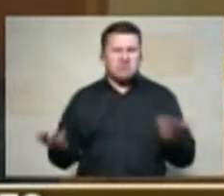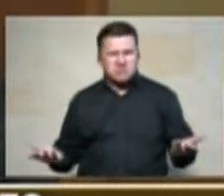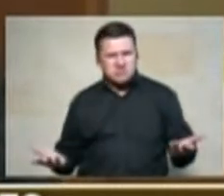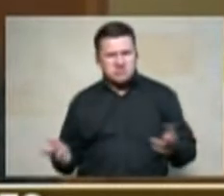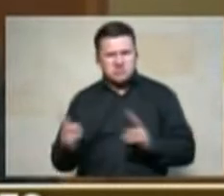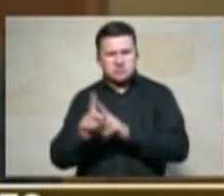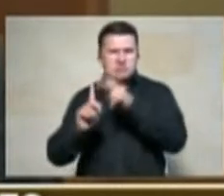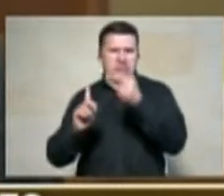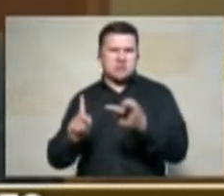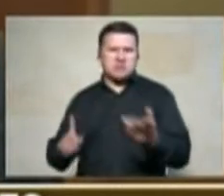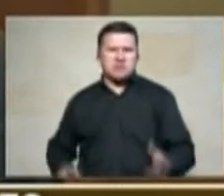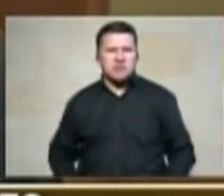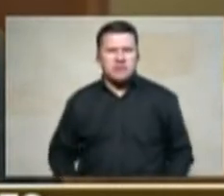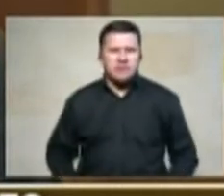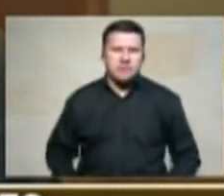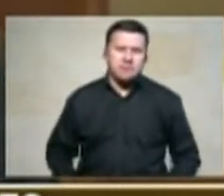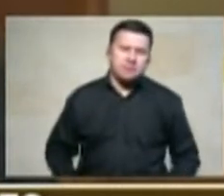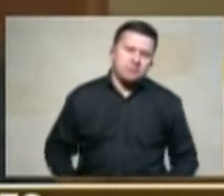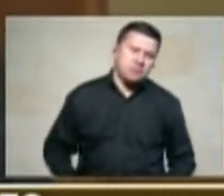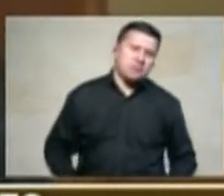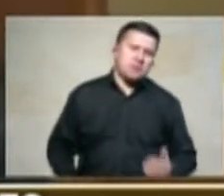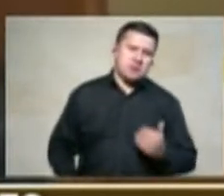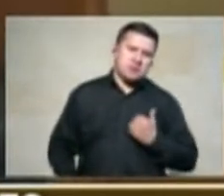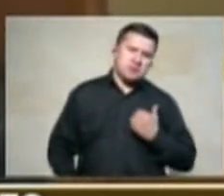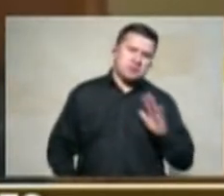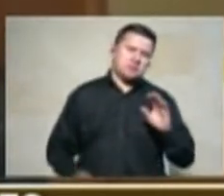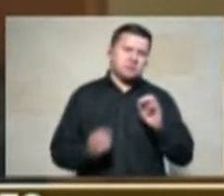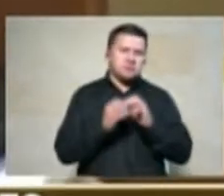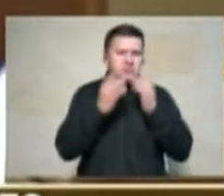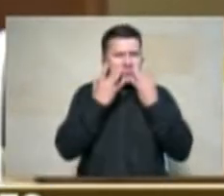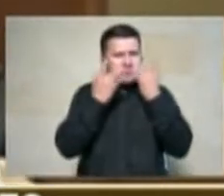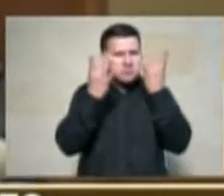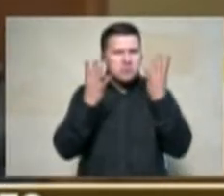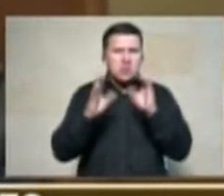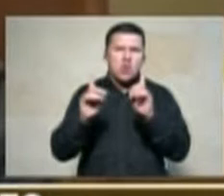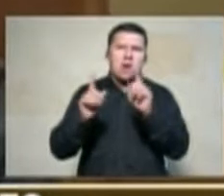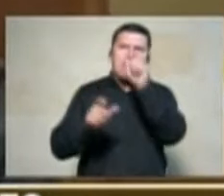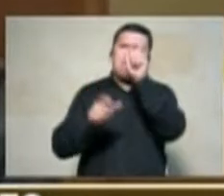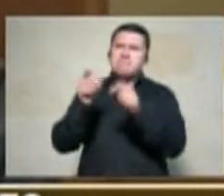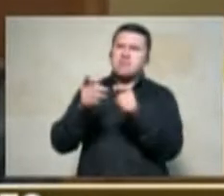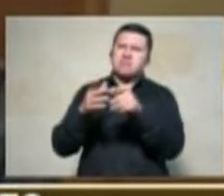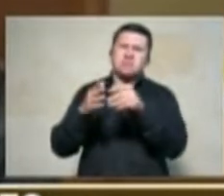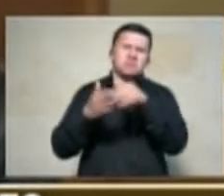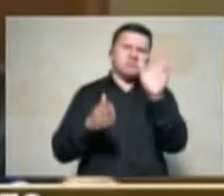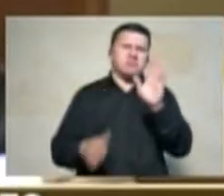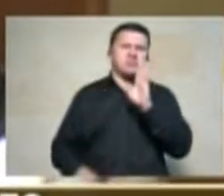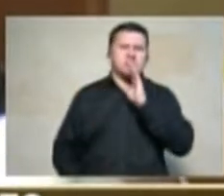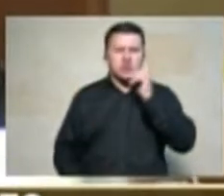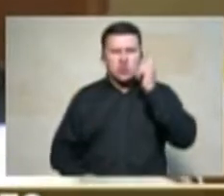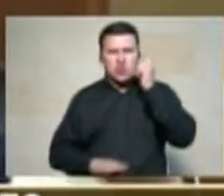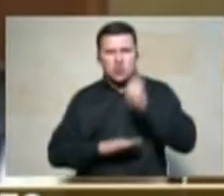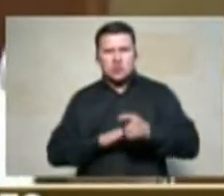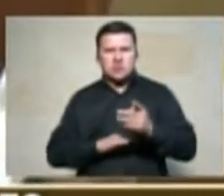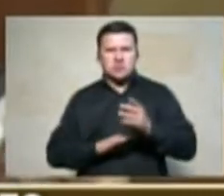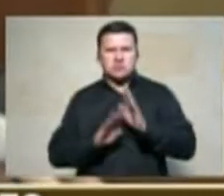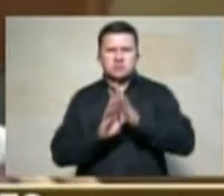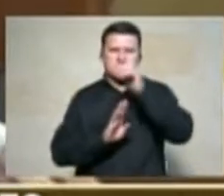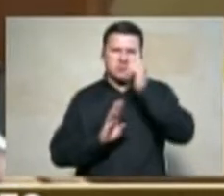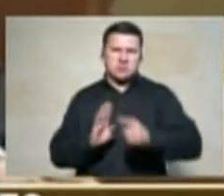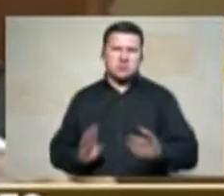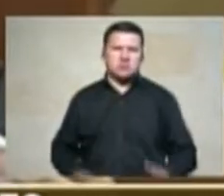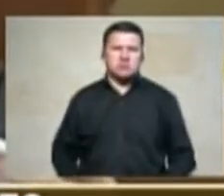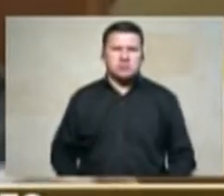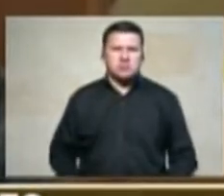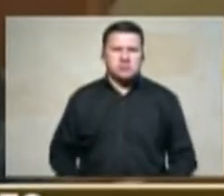como también me parece muy grave que se descalifiquen a los jueces y magistrados que intervienen en la